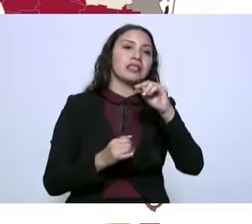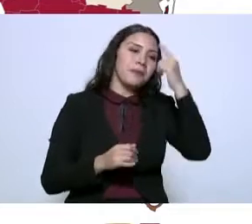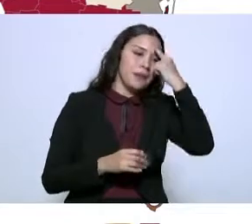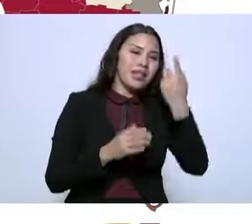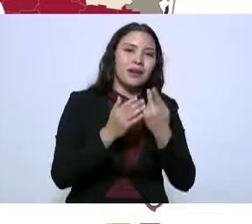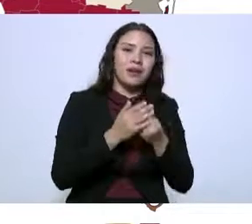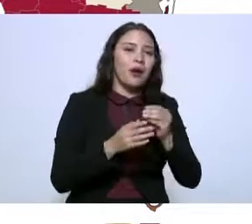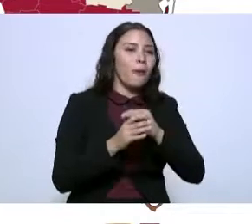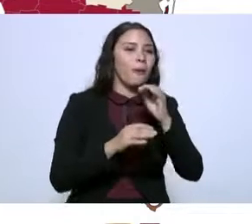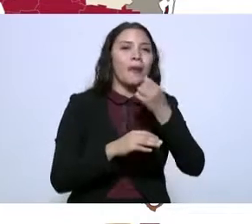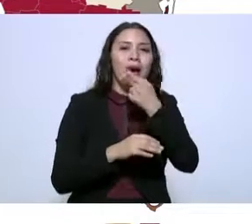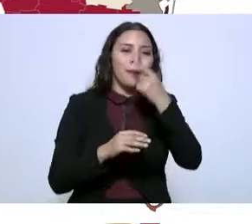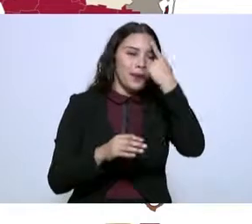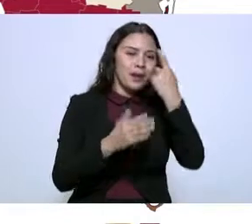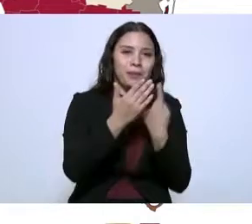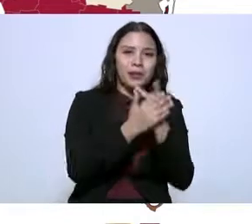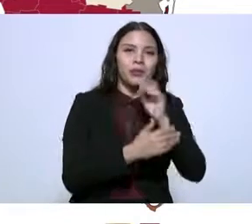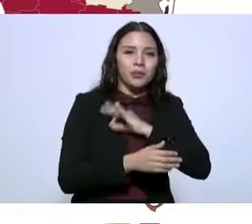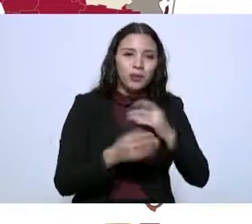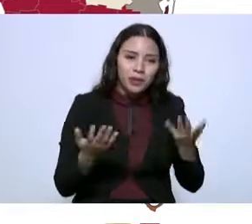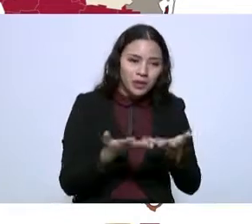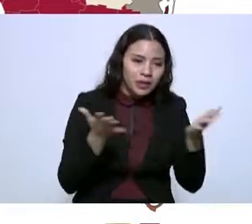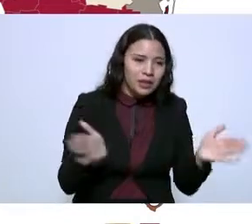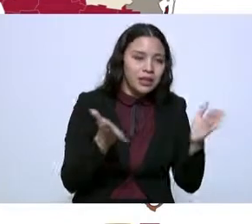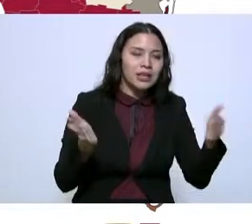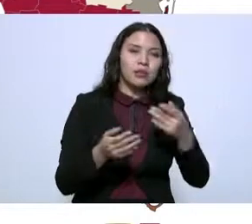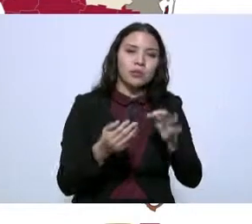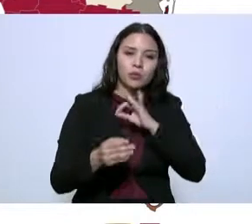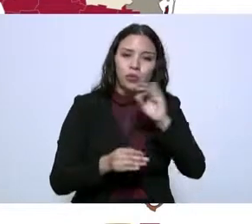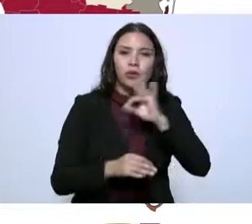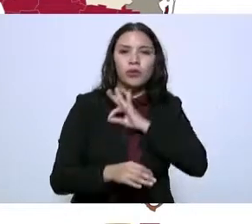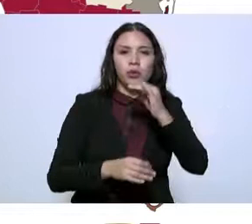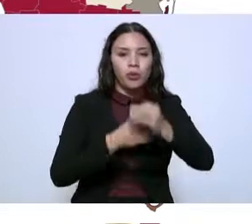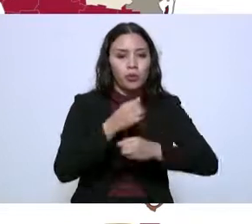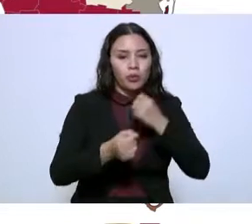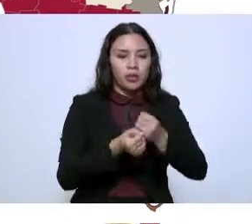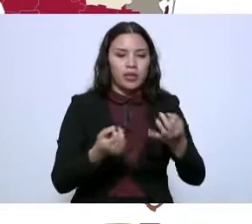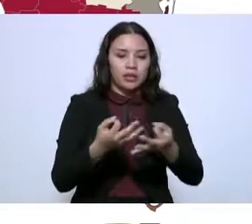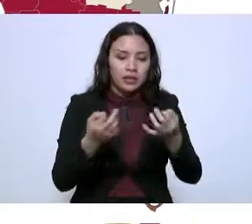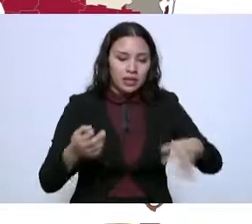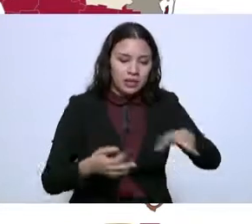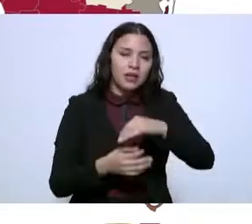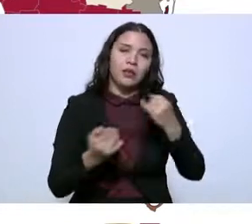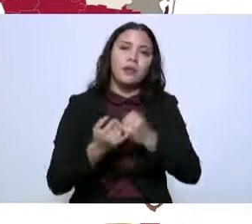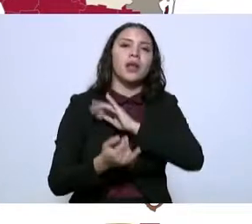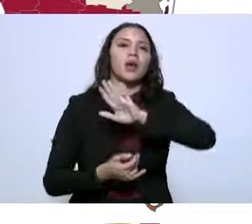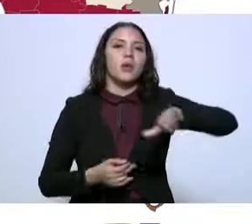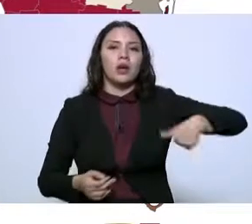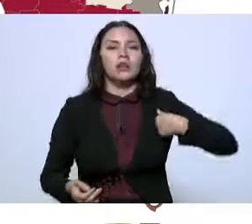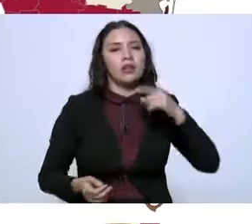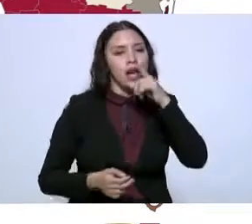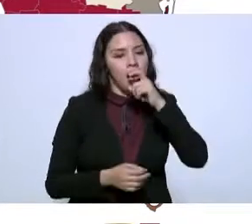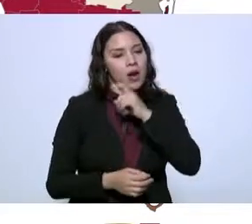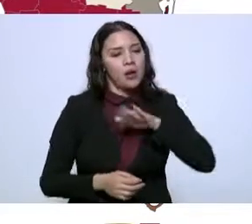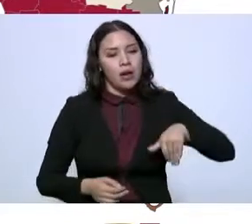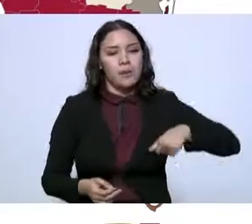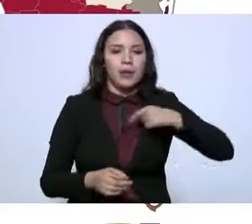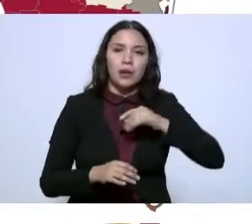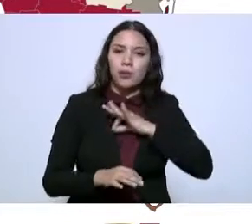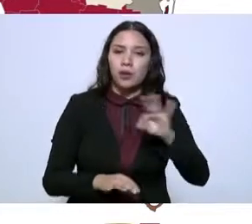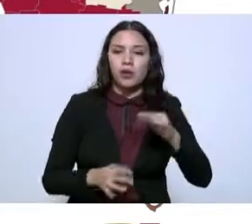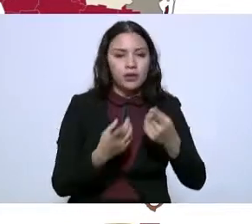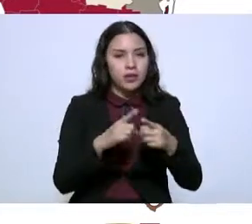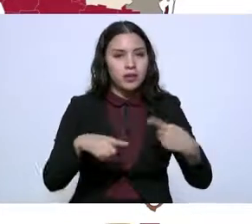a nutrir nuestras tierras y tener una oportunidad de tener reservas de agua para poder volver a contribuir y